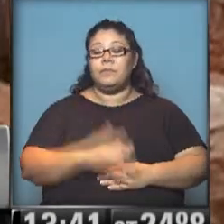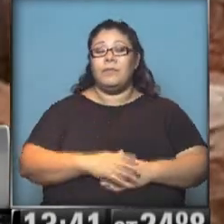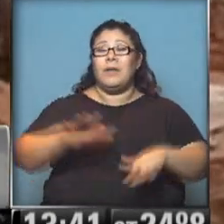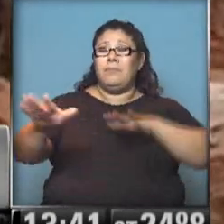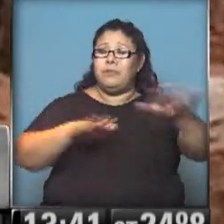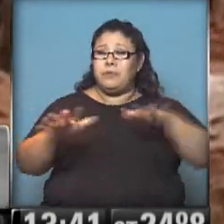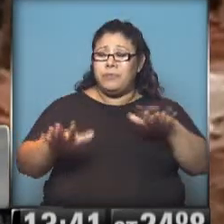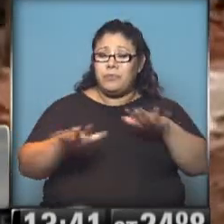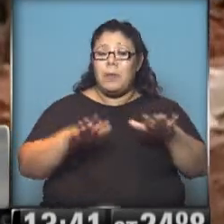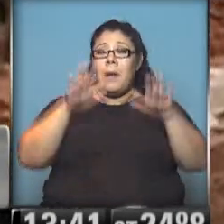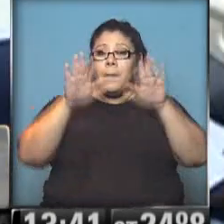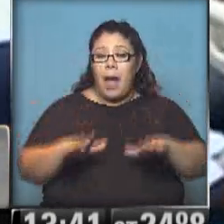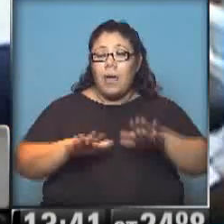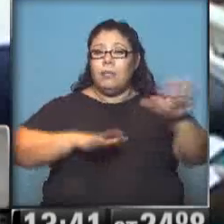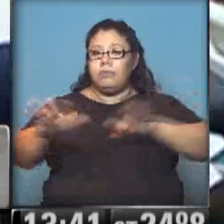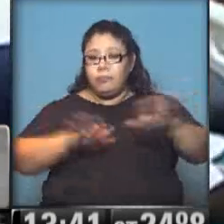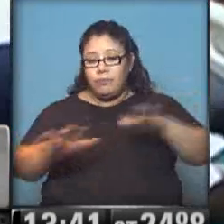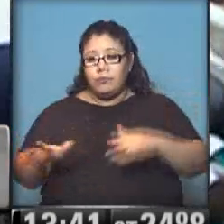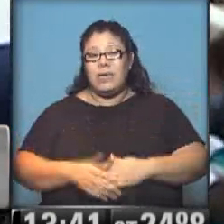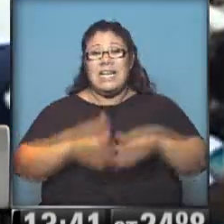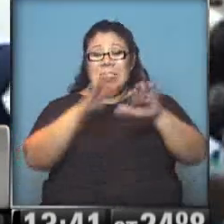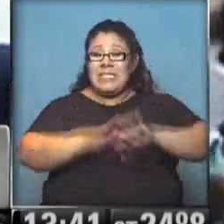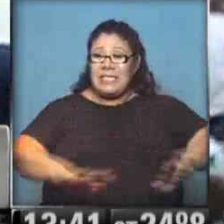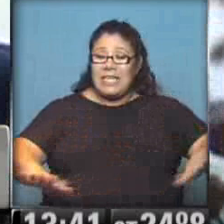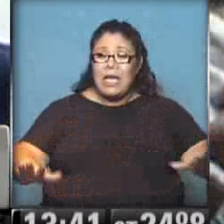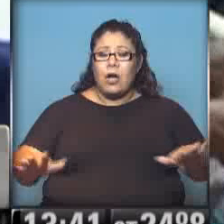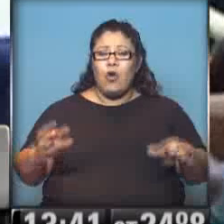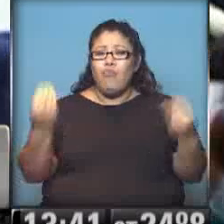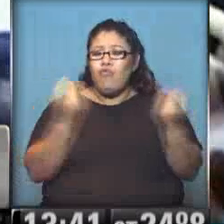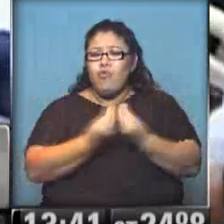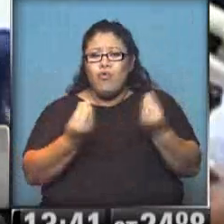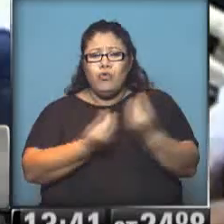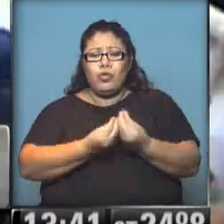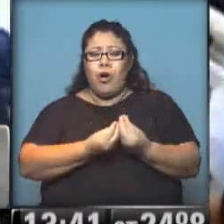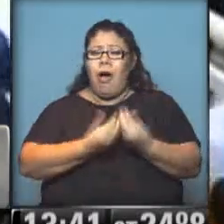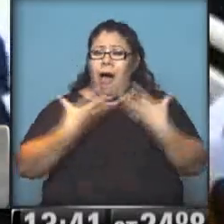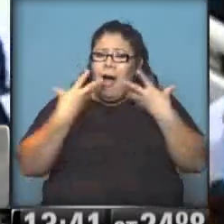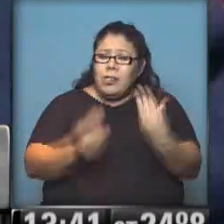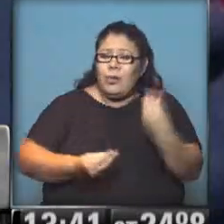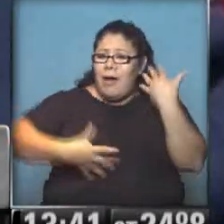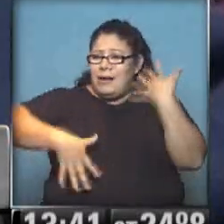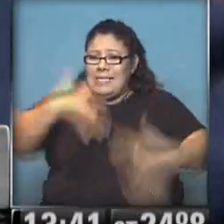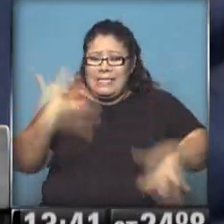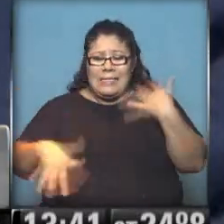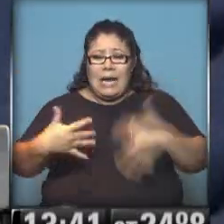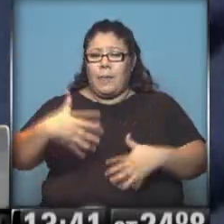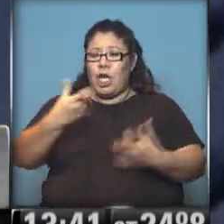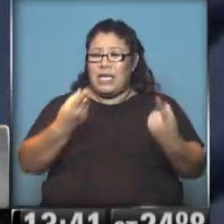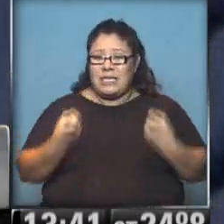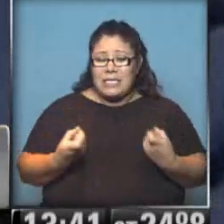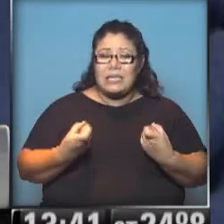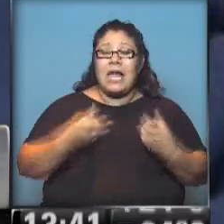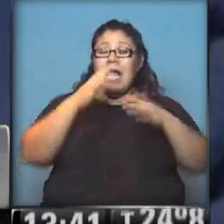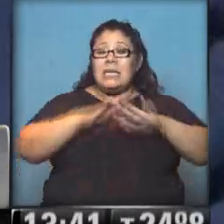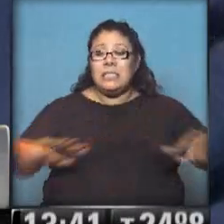Casi un millón De chicos Necesitan ayuda urgente De acuerdo a los cálculos De UNICEF Miles de ellos Duermen a la intemperie